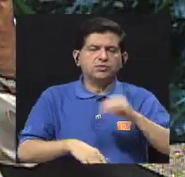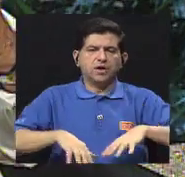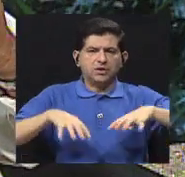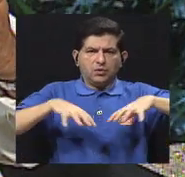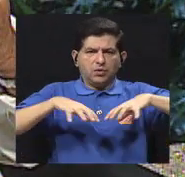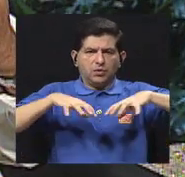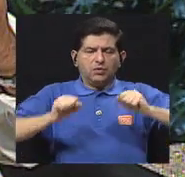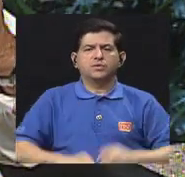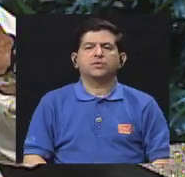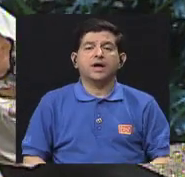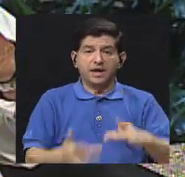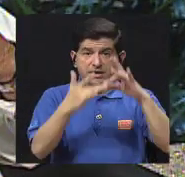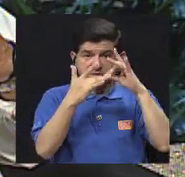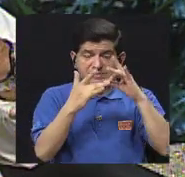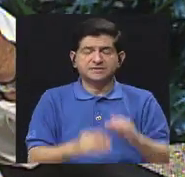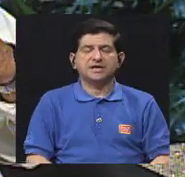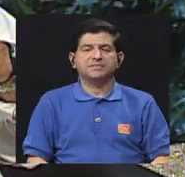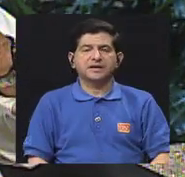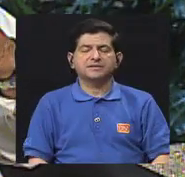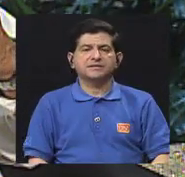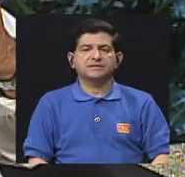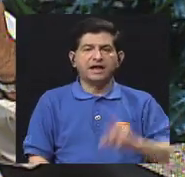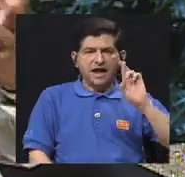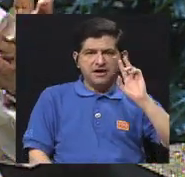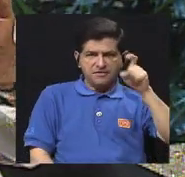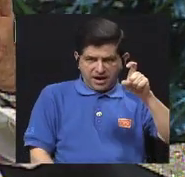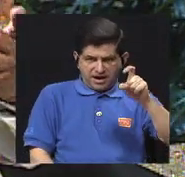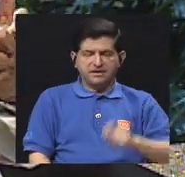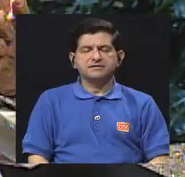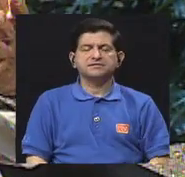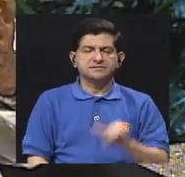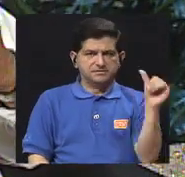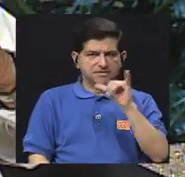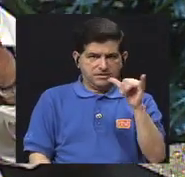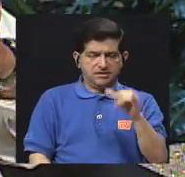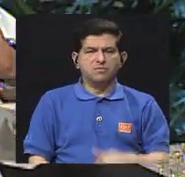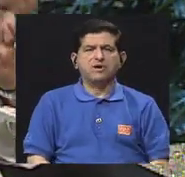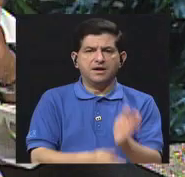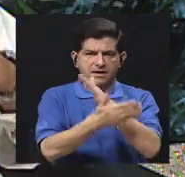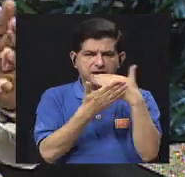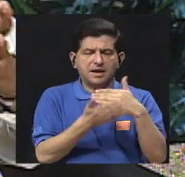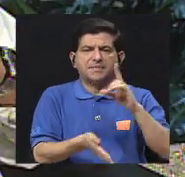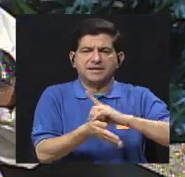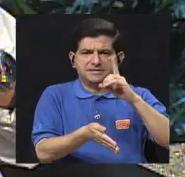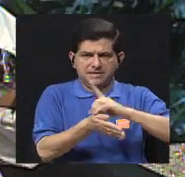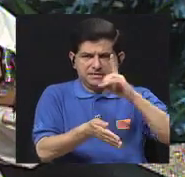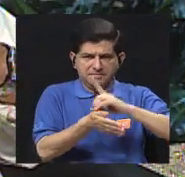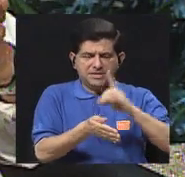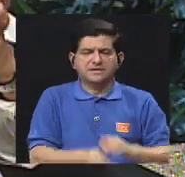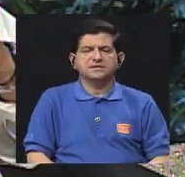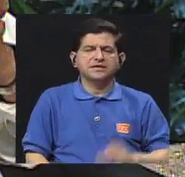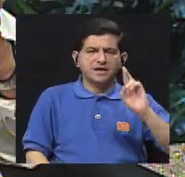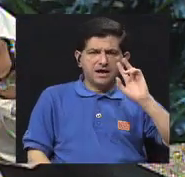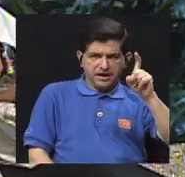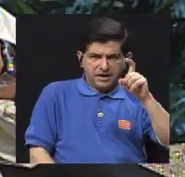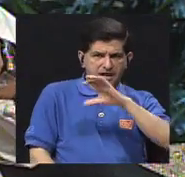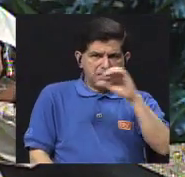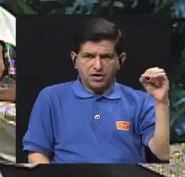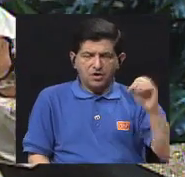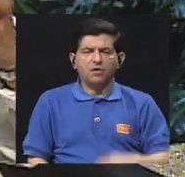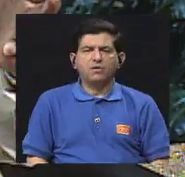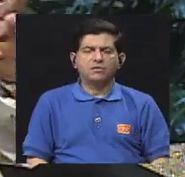vibraciones, más que todo radiaciones, inclusive ionizantes, en la parte de medicina nuclear, o en la parte